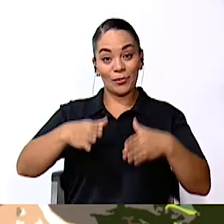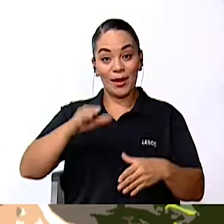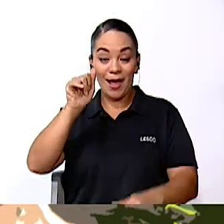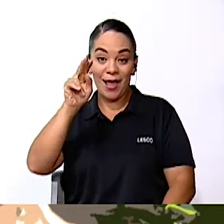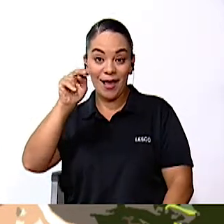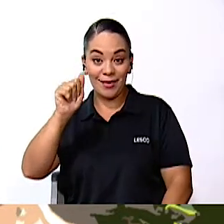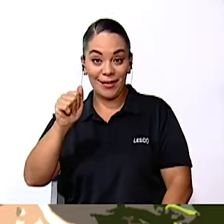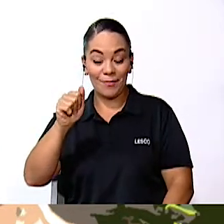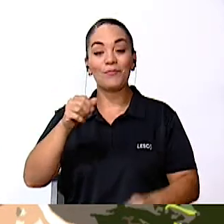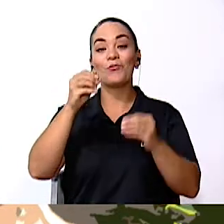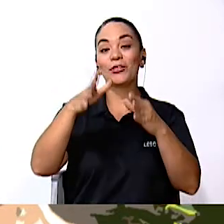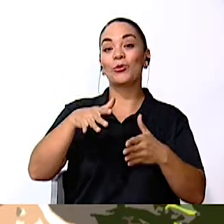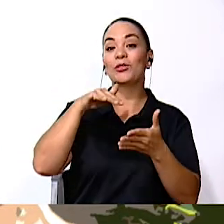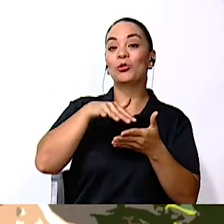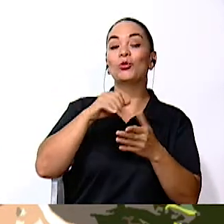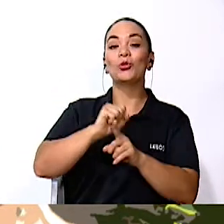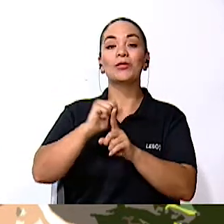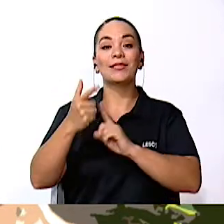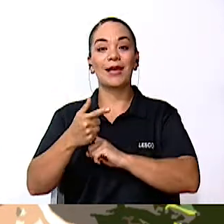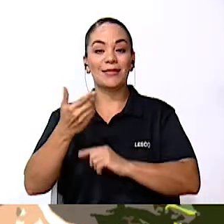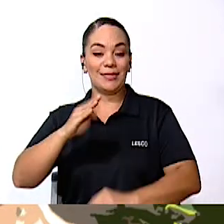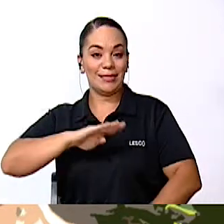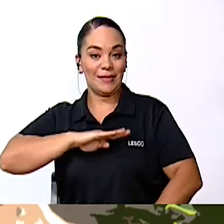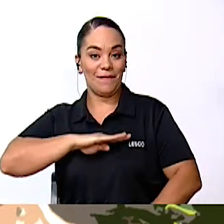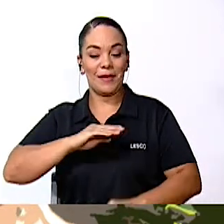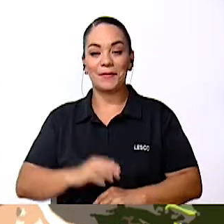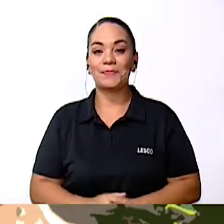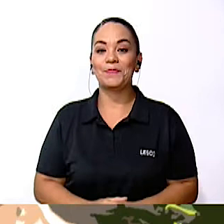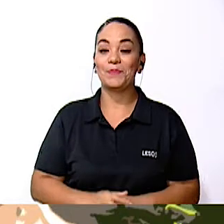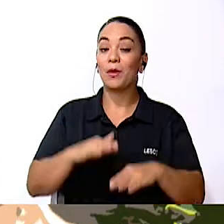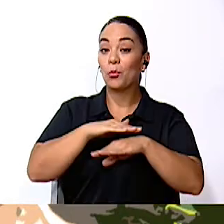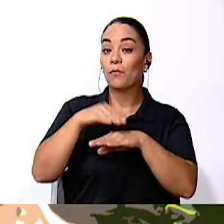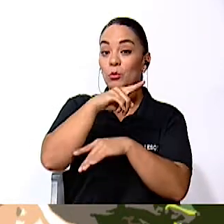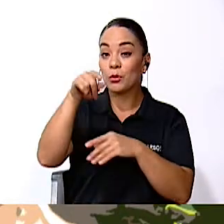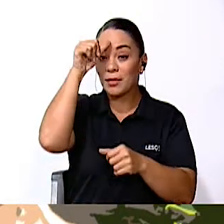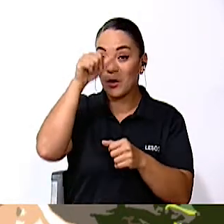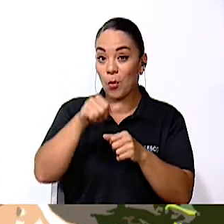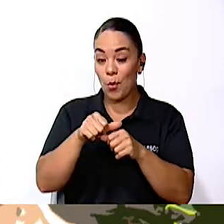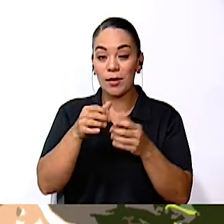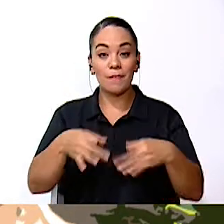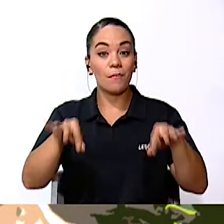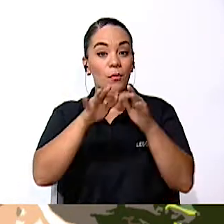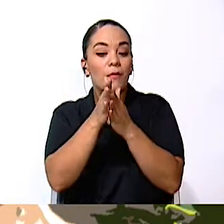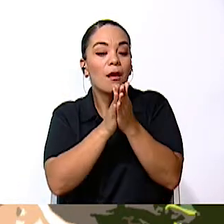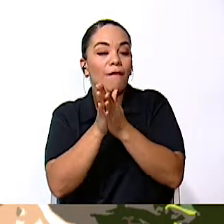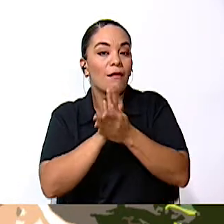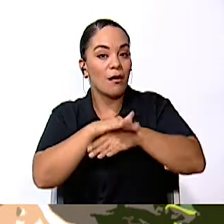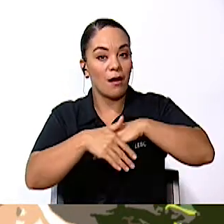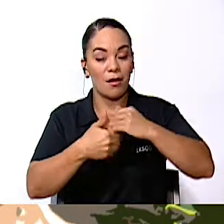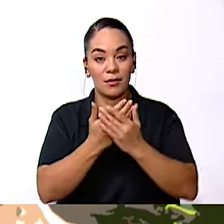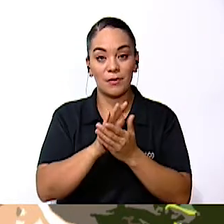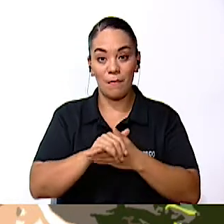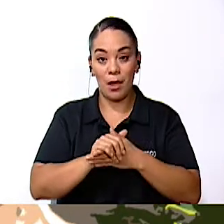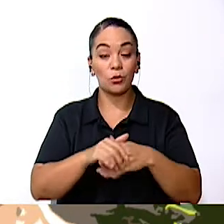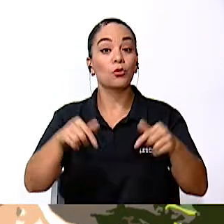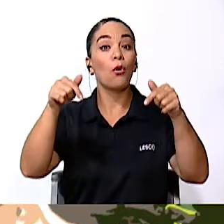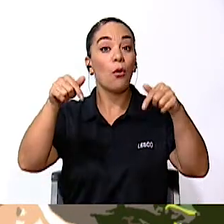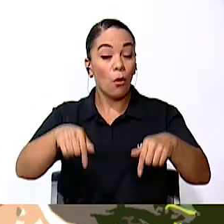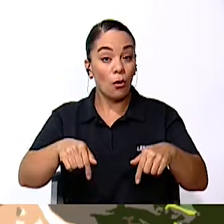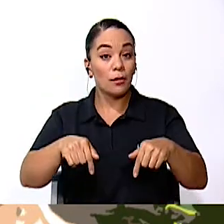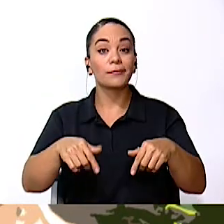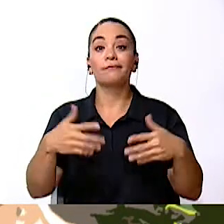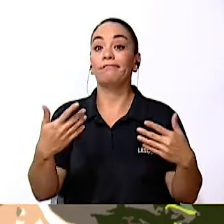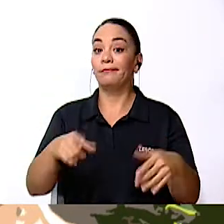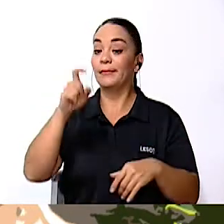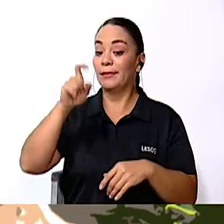profe de estudios sociales y de educación cívica. Por favor recuerden, lavarse las manos, eso ya hoy en día es de todo